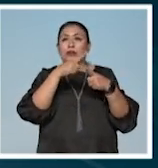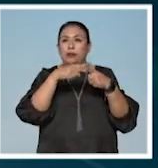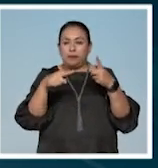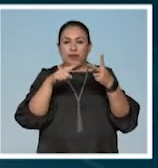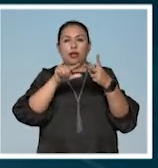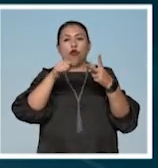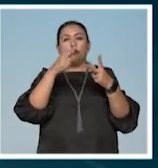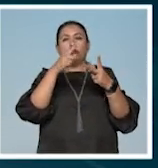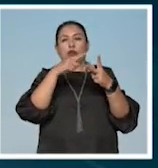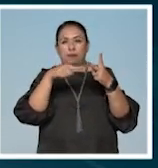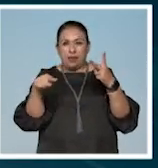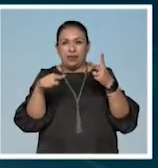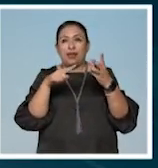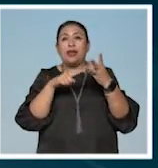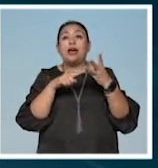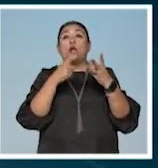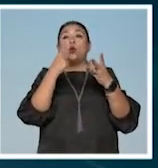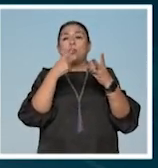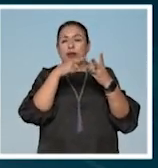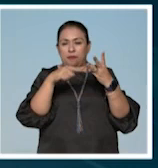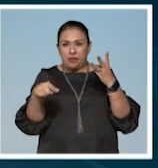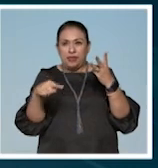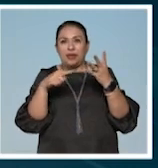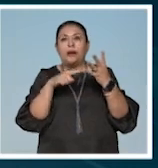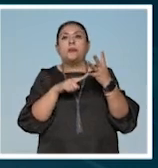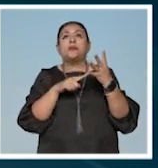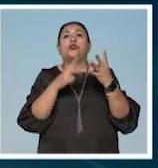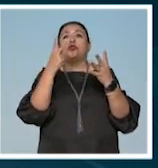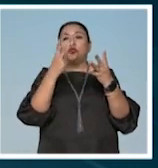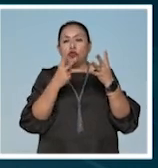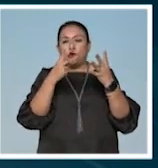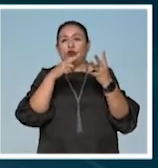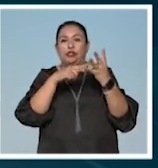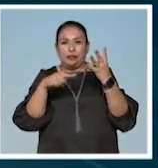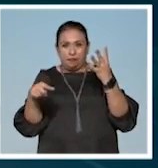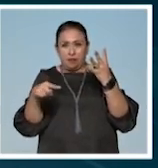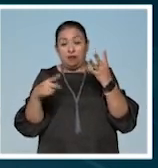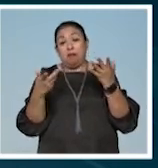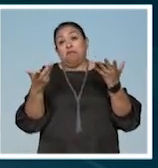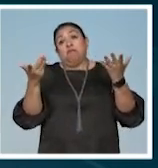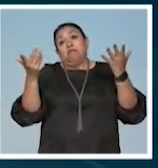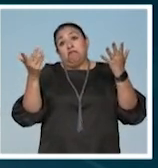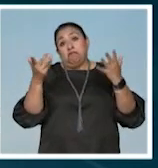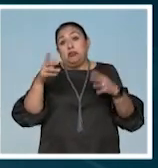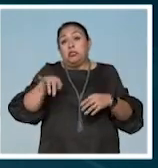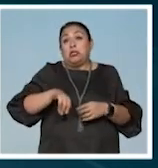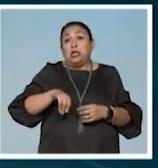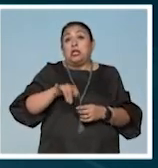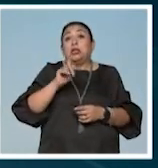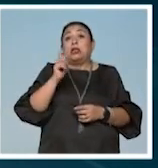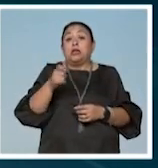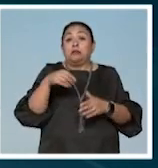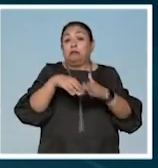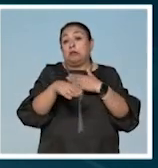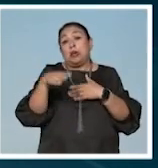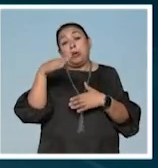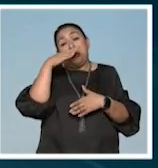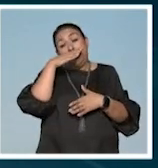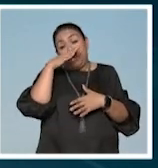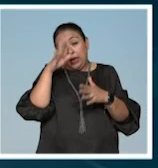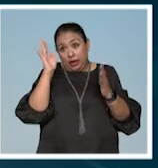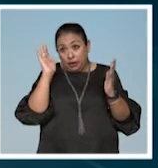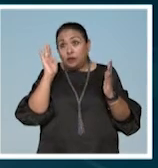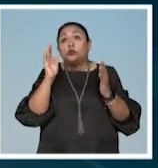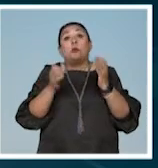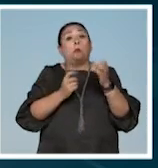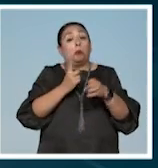media 12.30 13.30 y 14.30 y bueno pues lo más interesante Rafa la entrada es libre y es una